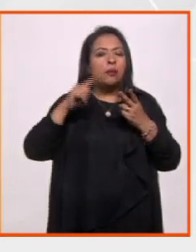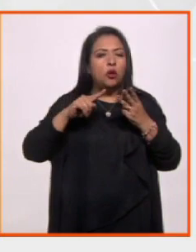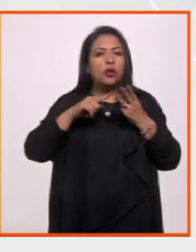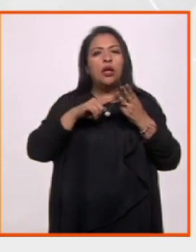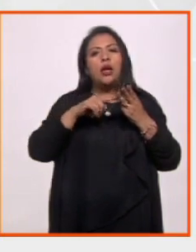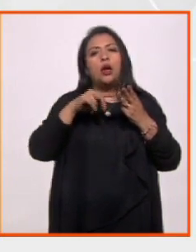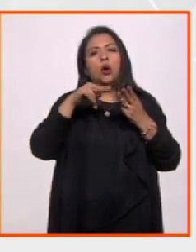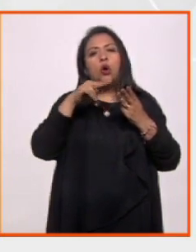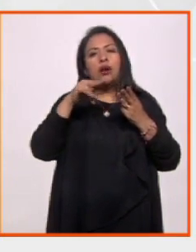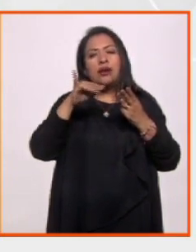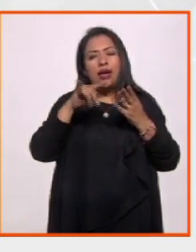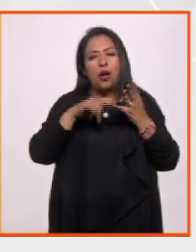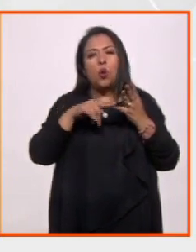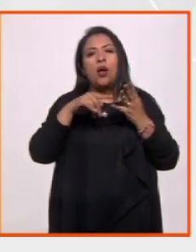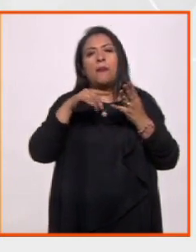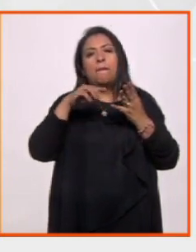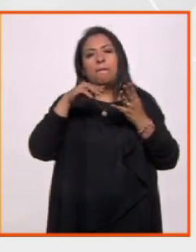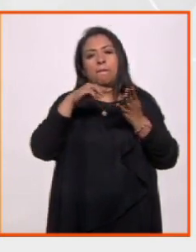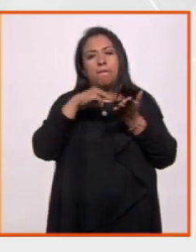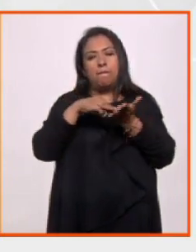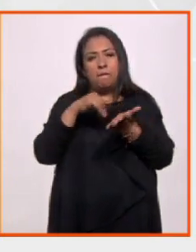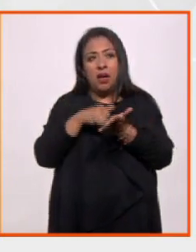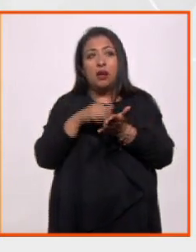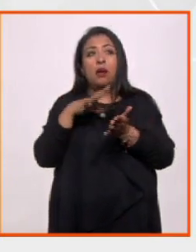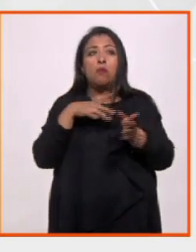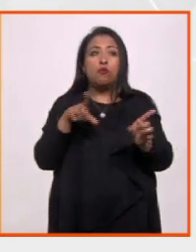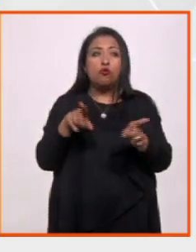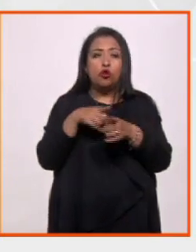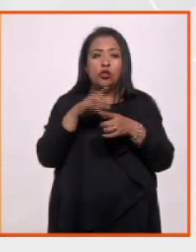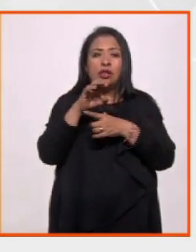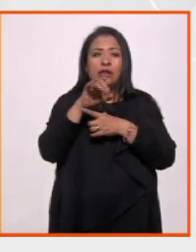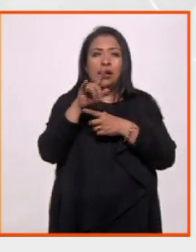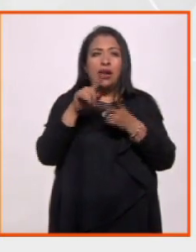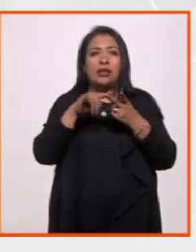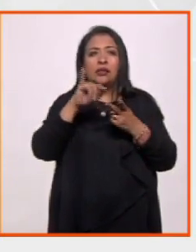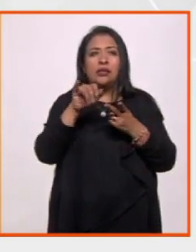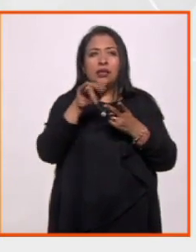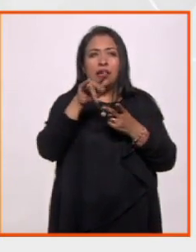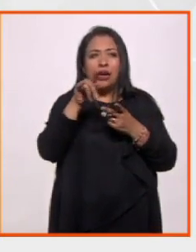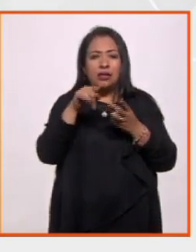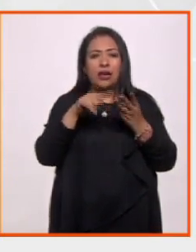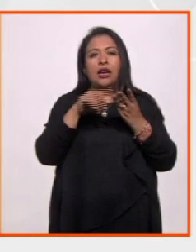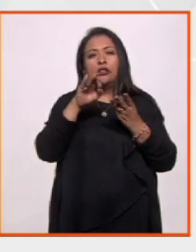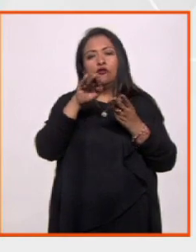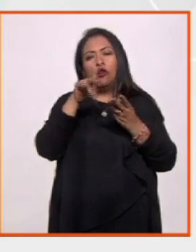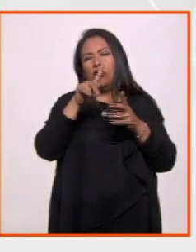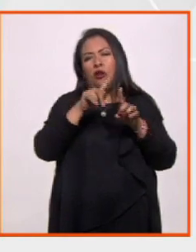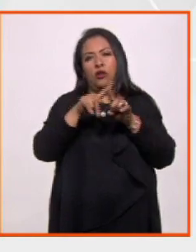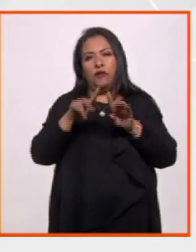náhuatl. Con una fusión de sonidos de música clásica, jazz, impresionismo y folclor.